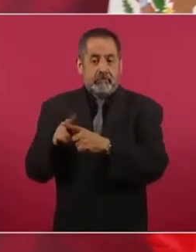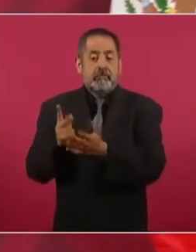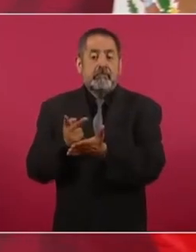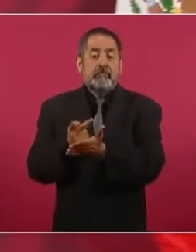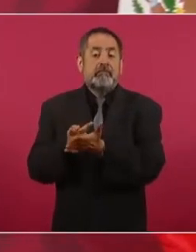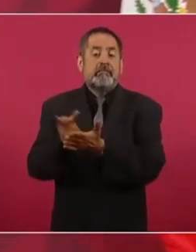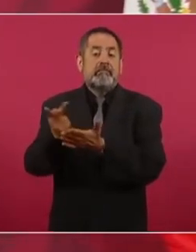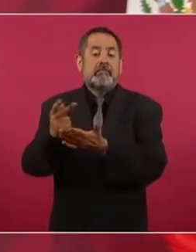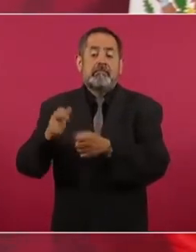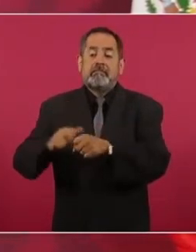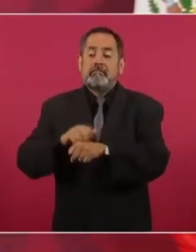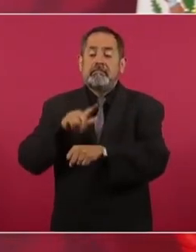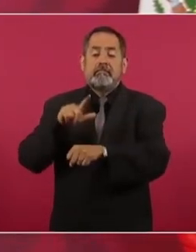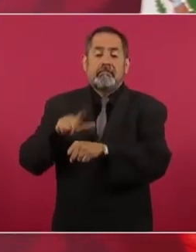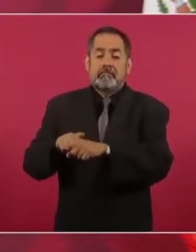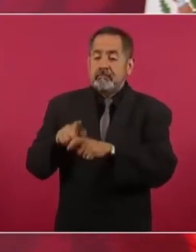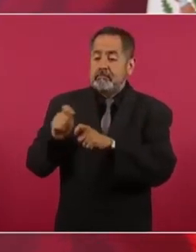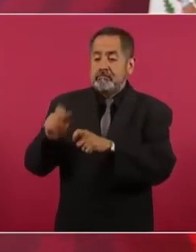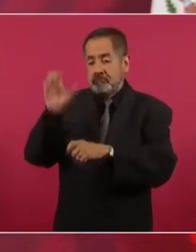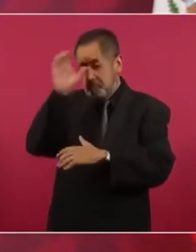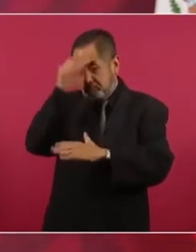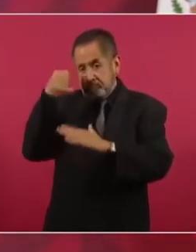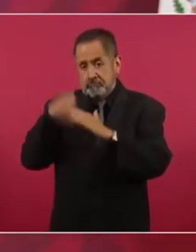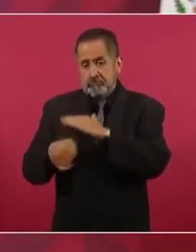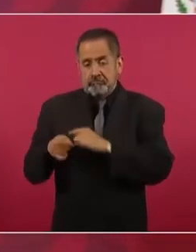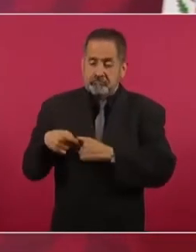nacional de ciencia.